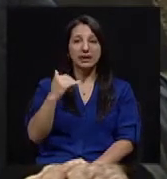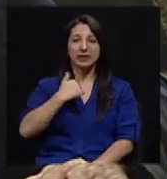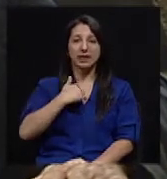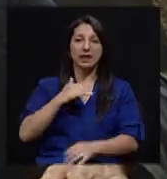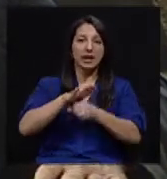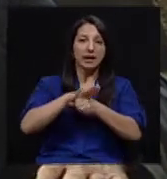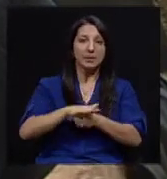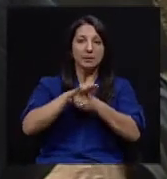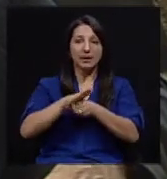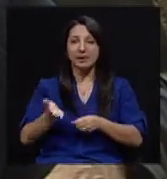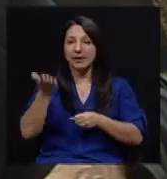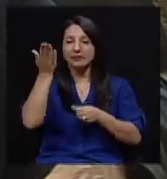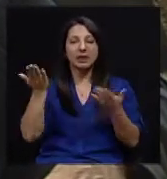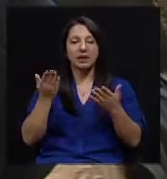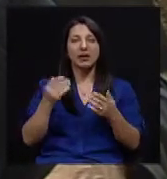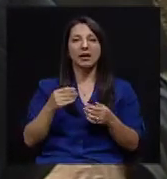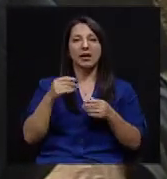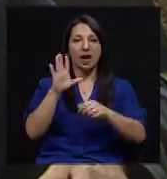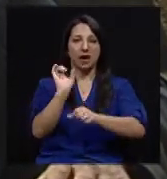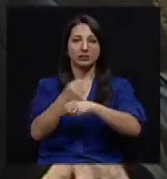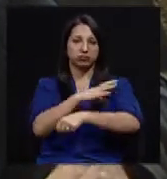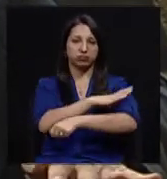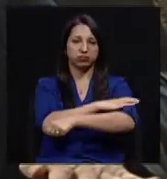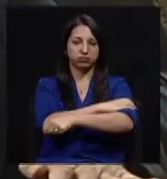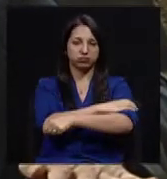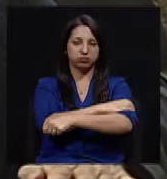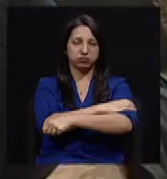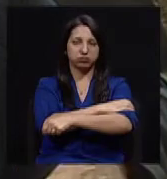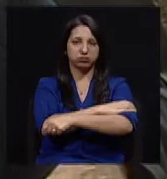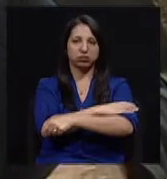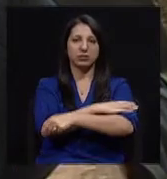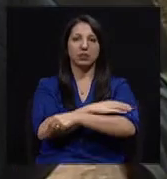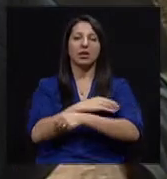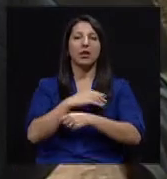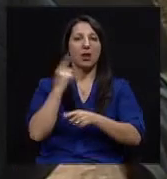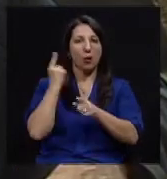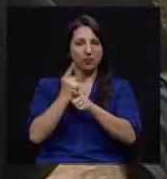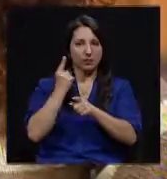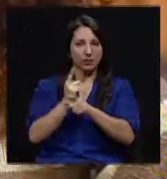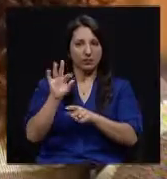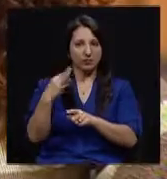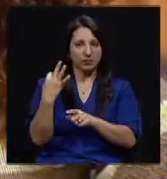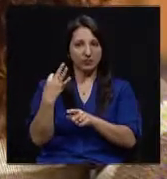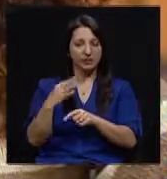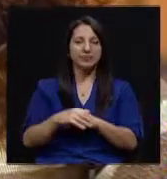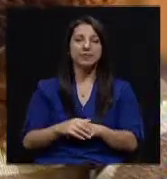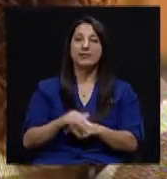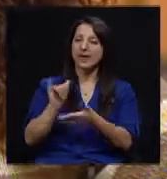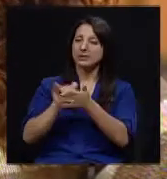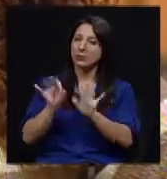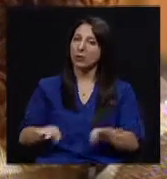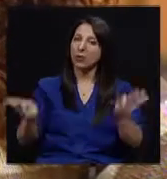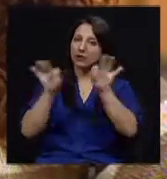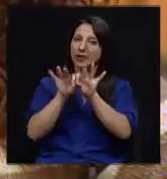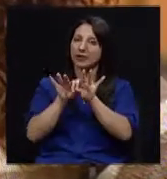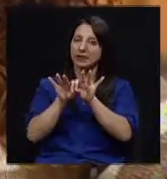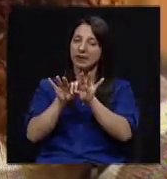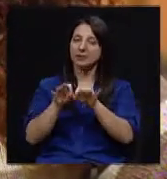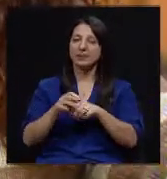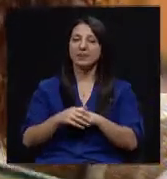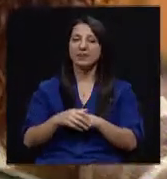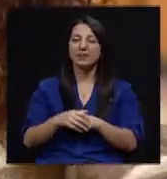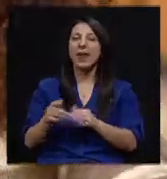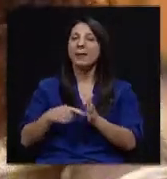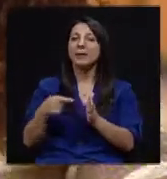no es hipertensa es midiéndose la presión arterial de una forma apropiada. Eso es muy importante, ¿verdad? A veces